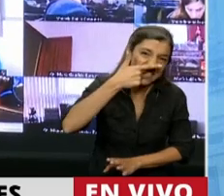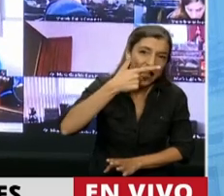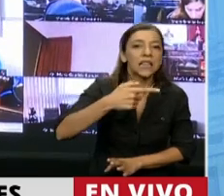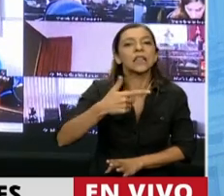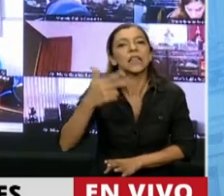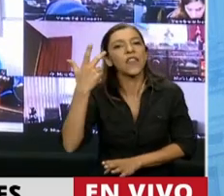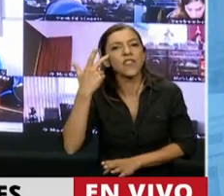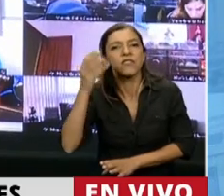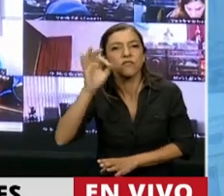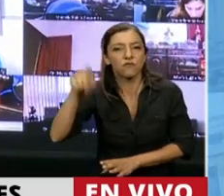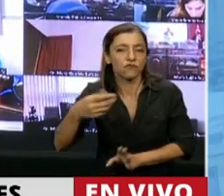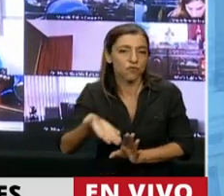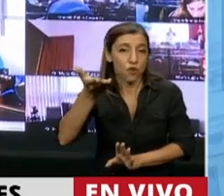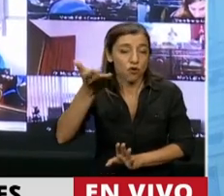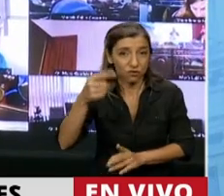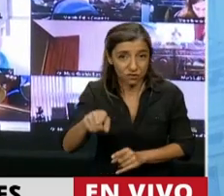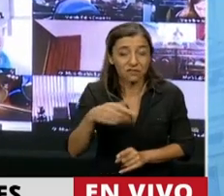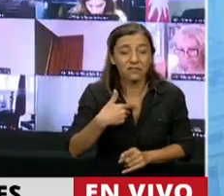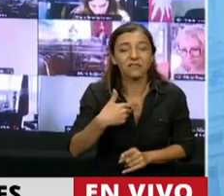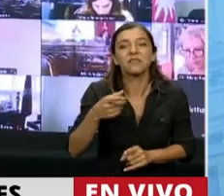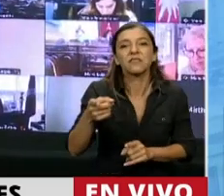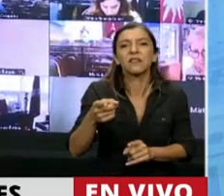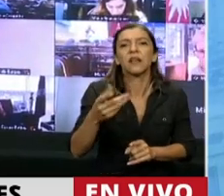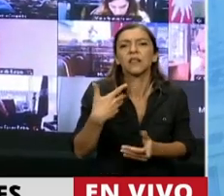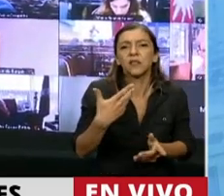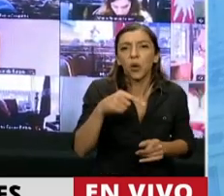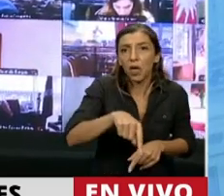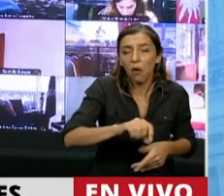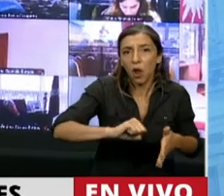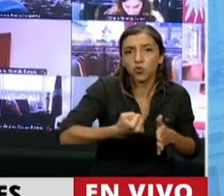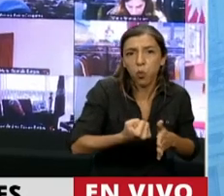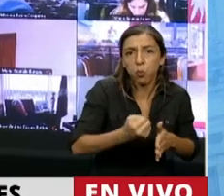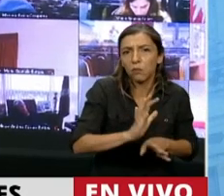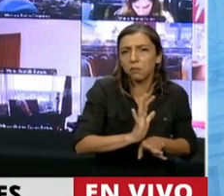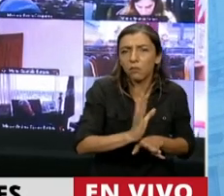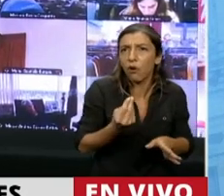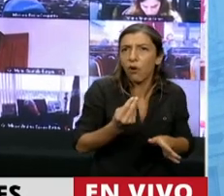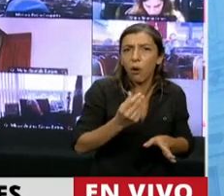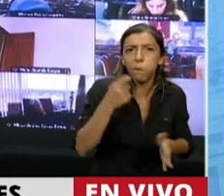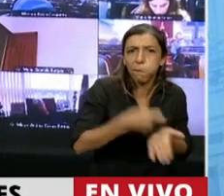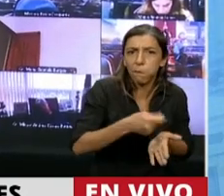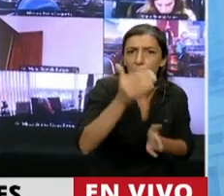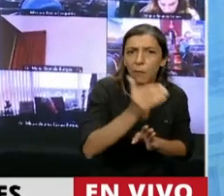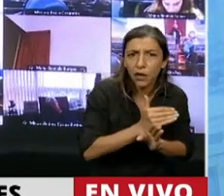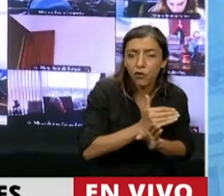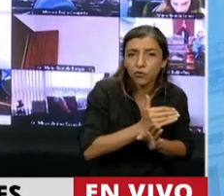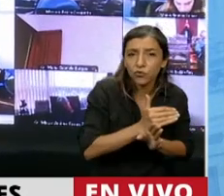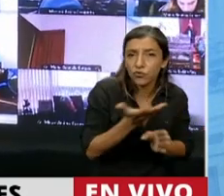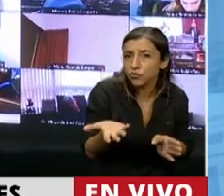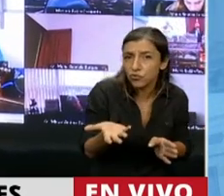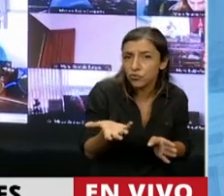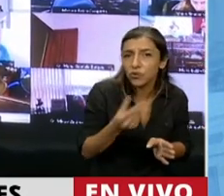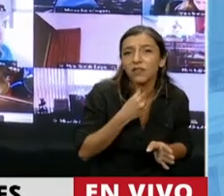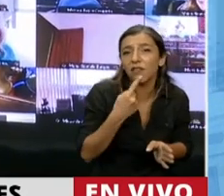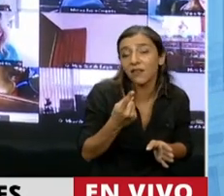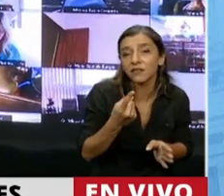de las jubilaciones, para millones, o sea, se pagó menos. El gobierno ahorró, como le